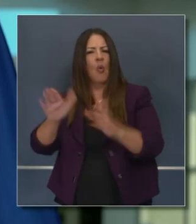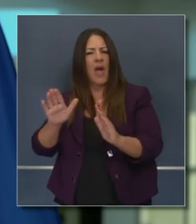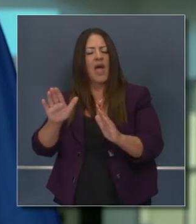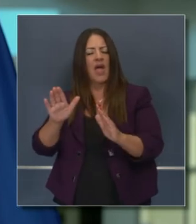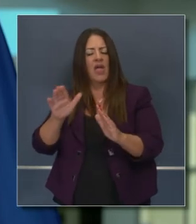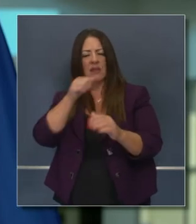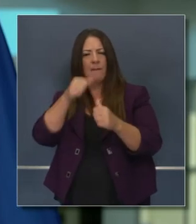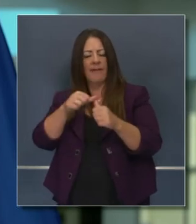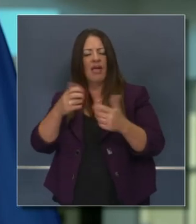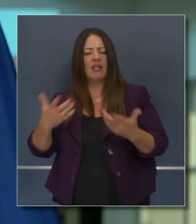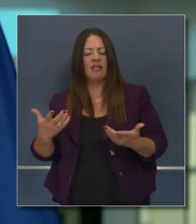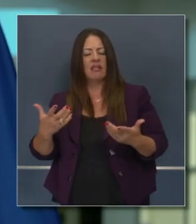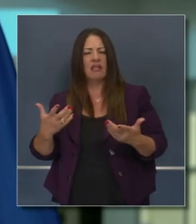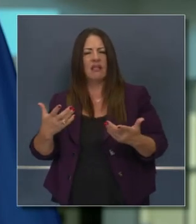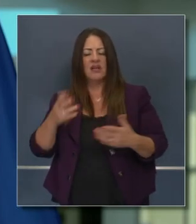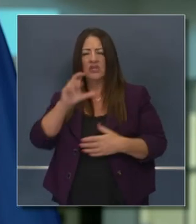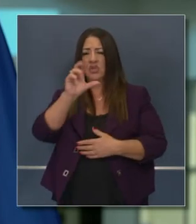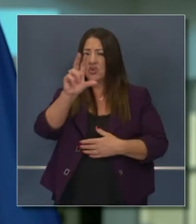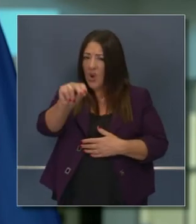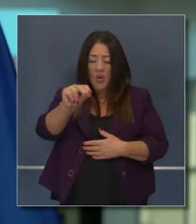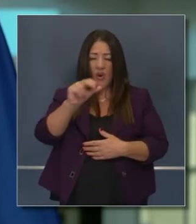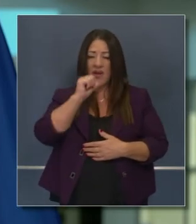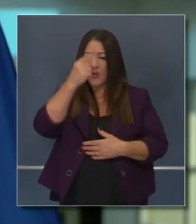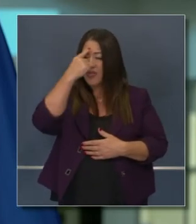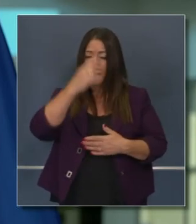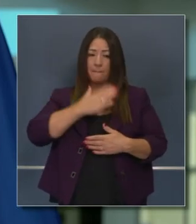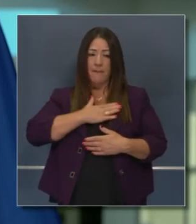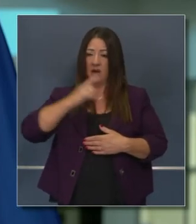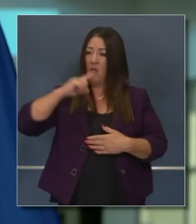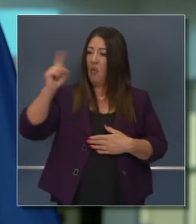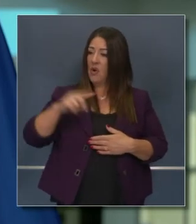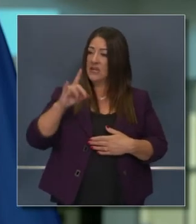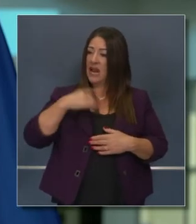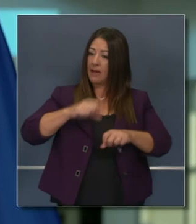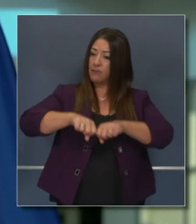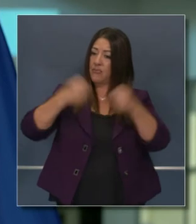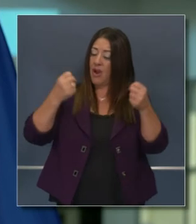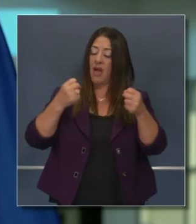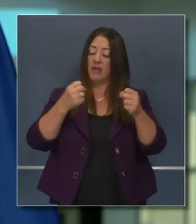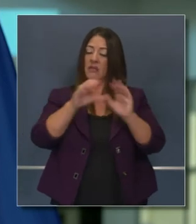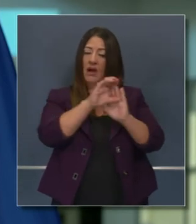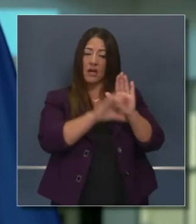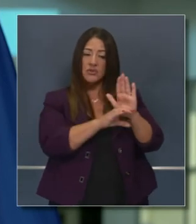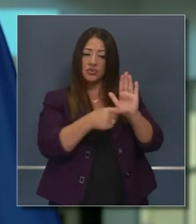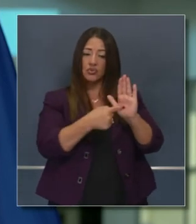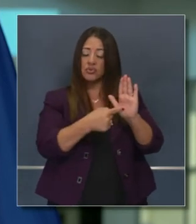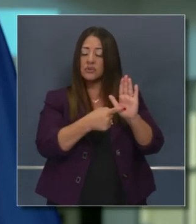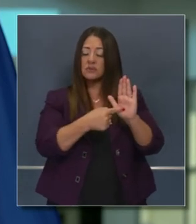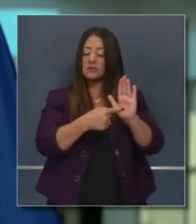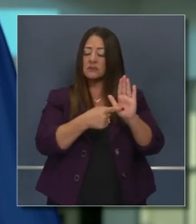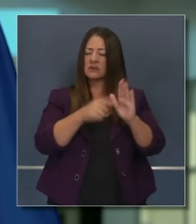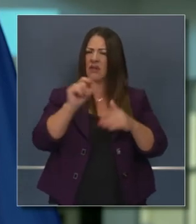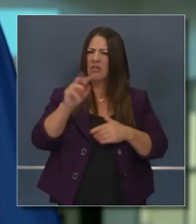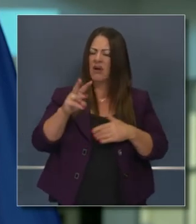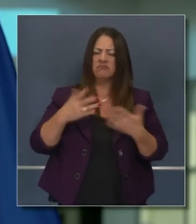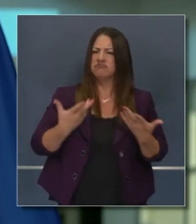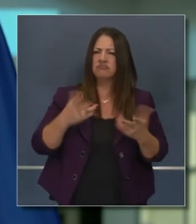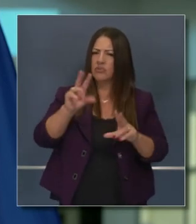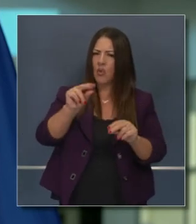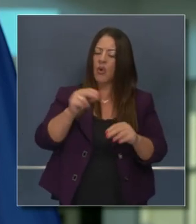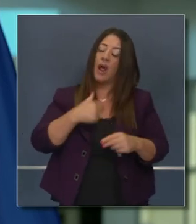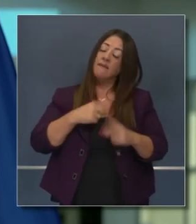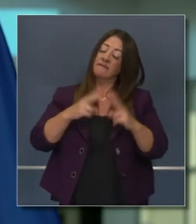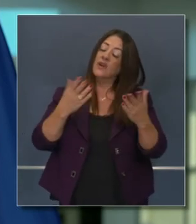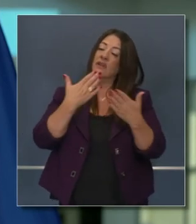hacerlo de una forma sin peligro. Así que no, no pienso que la orden ejecutiva haya fracturado ese espíritu o la